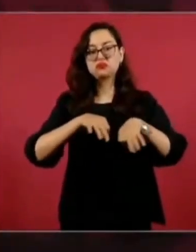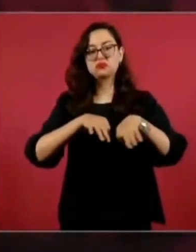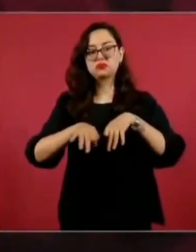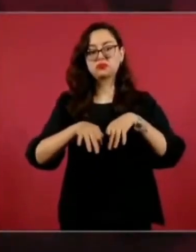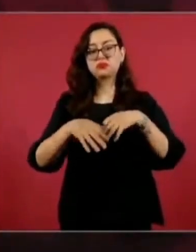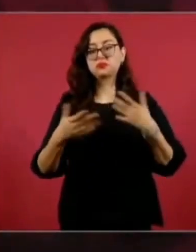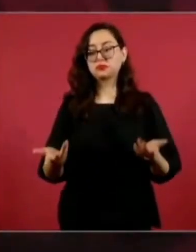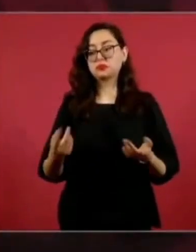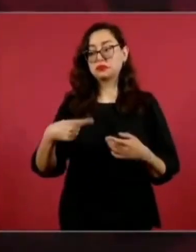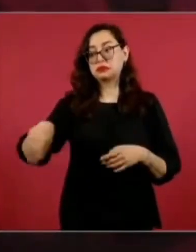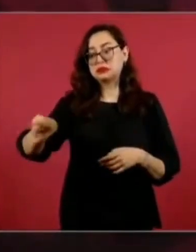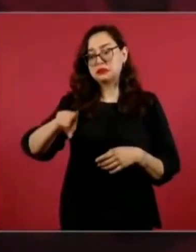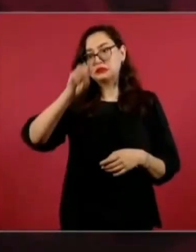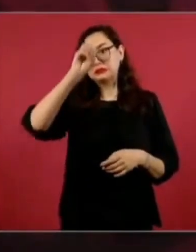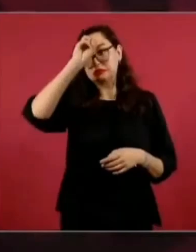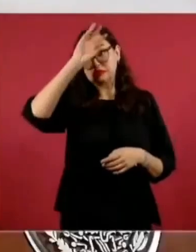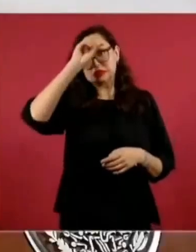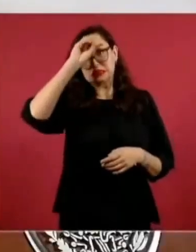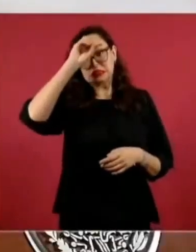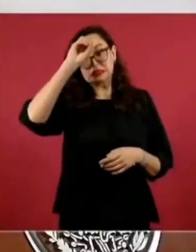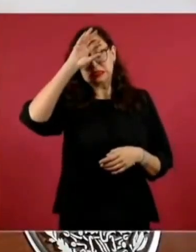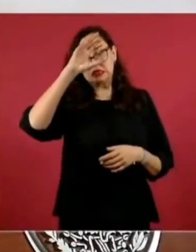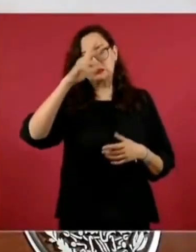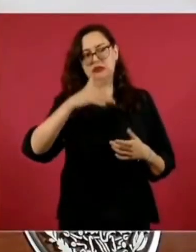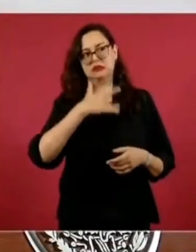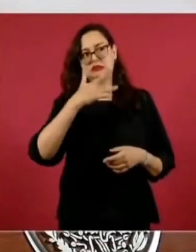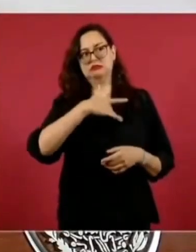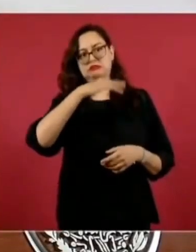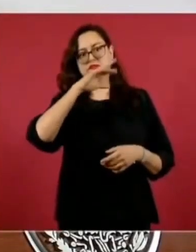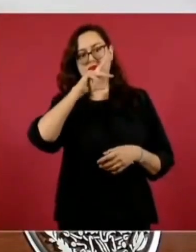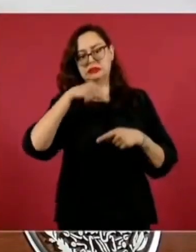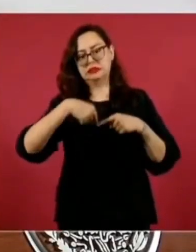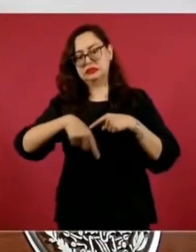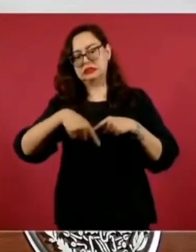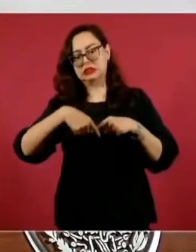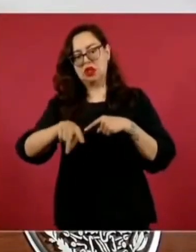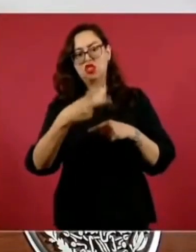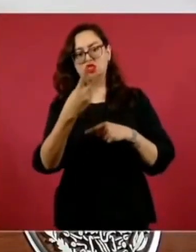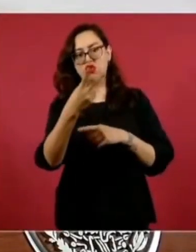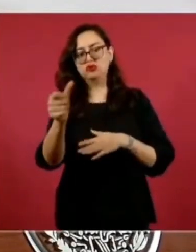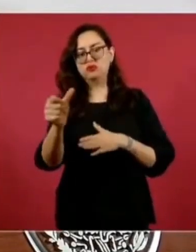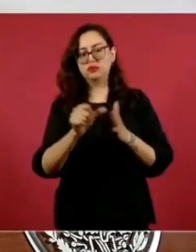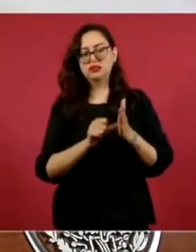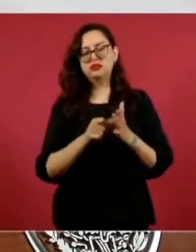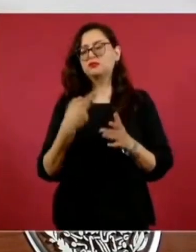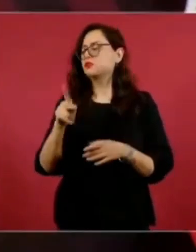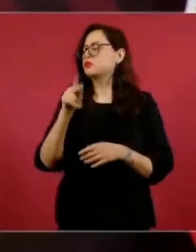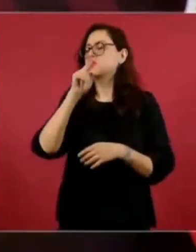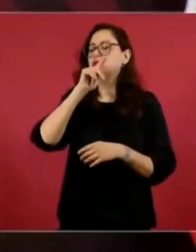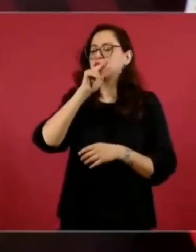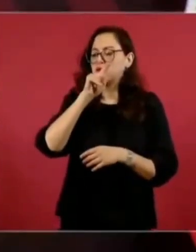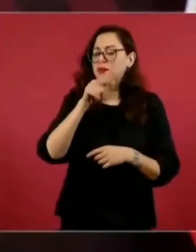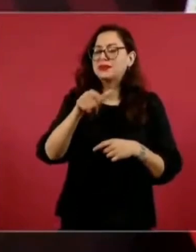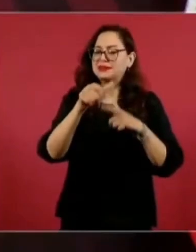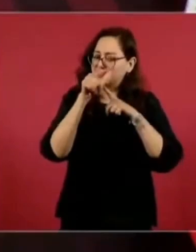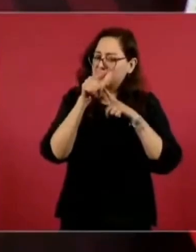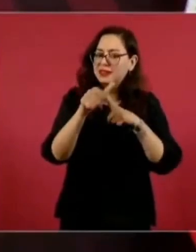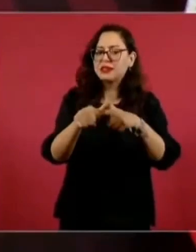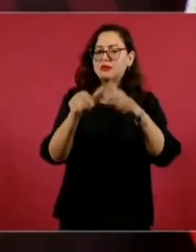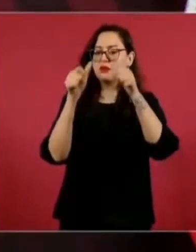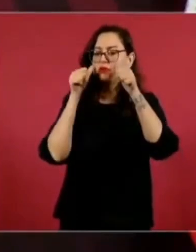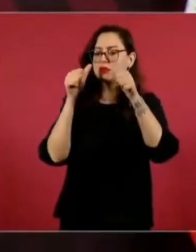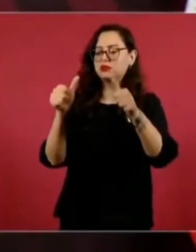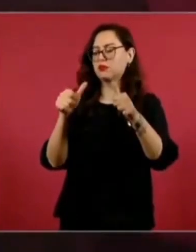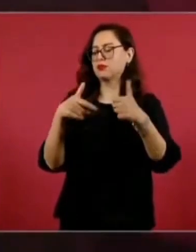termine el plazo, que nos faltan ya dos meses, va a haber continuidad con cambio.